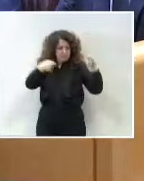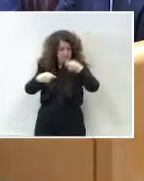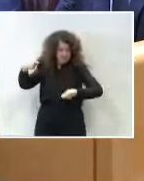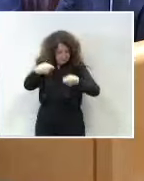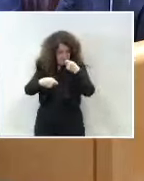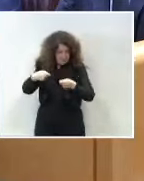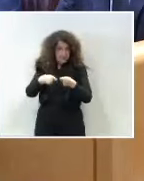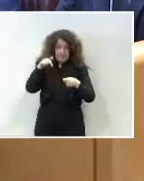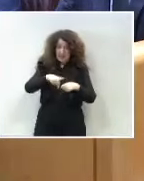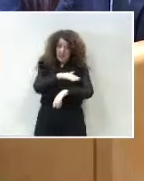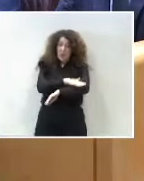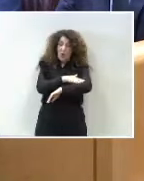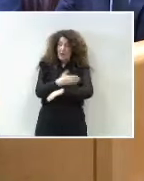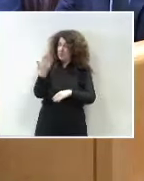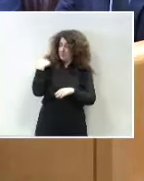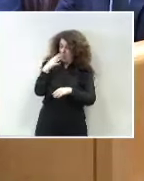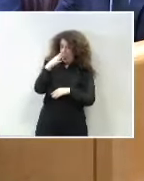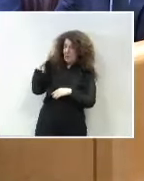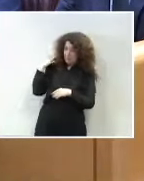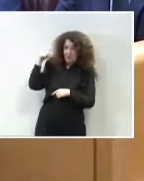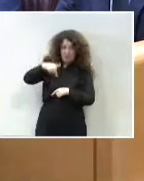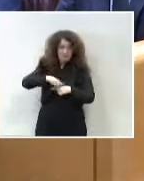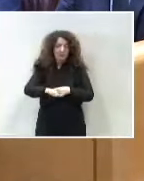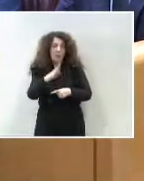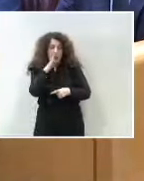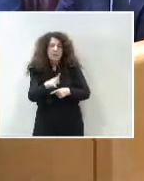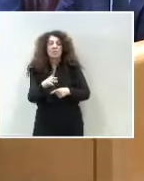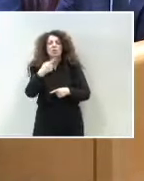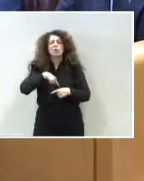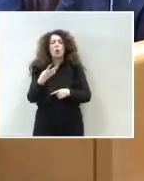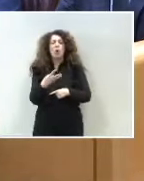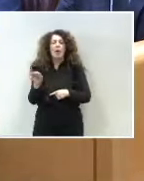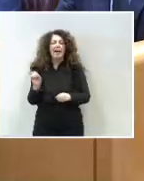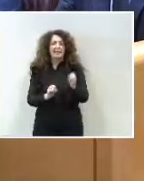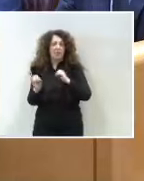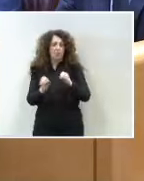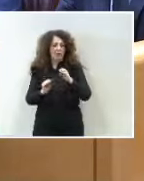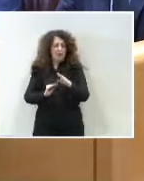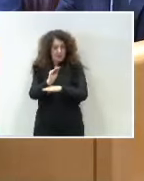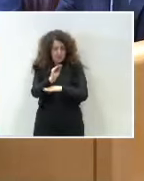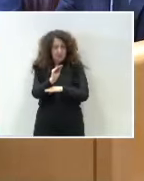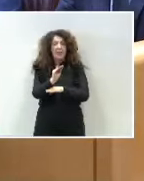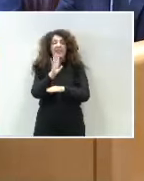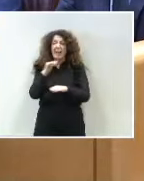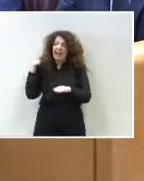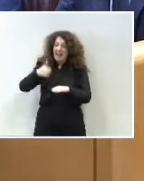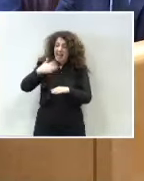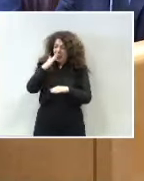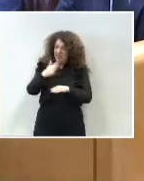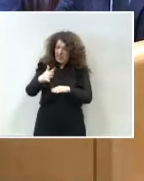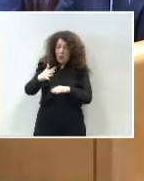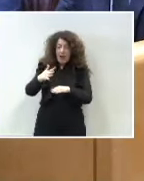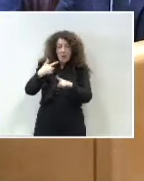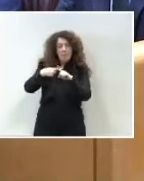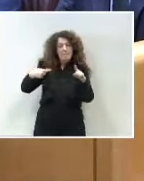legislatura y en esta legislatura, hemos dado más de un 40% respecto a los cinco últimos años de la administración del Partido